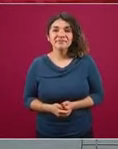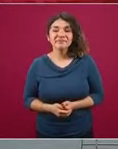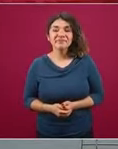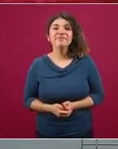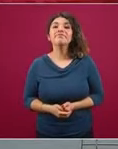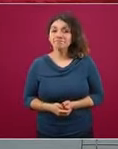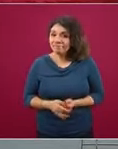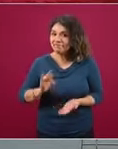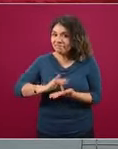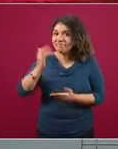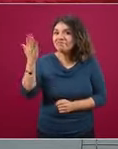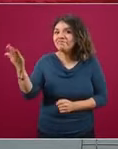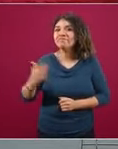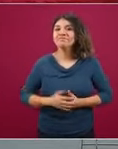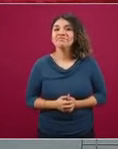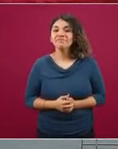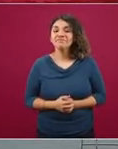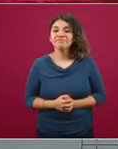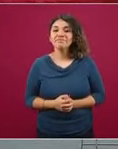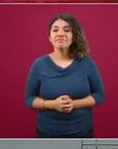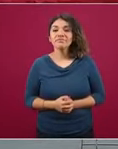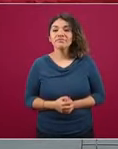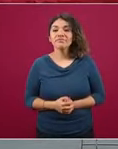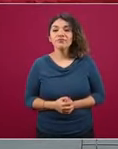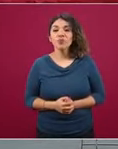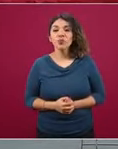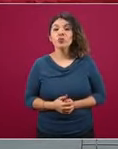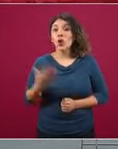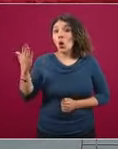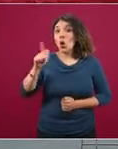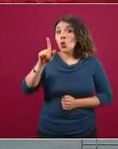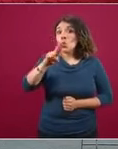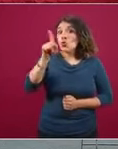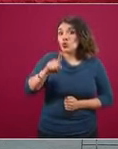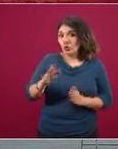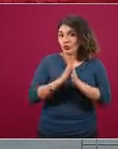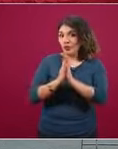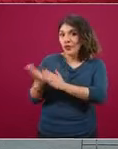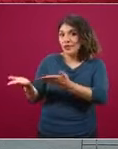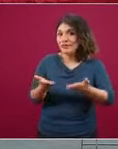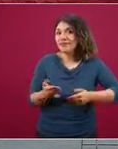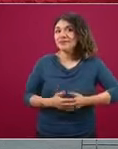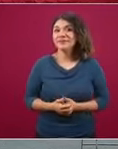Muchas gracias, Nadine. Luz, adelante, por favor.